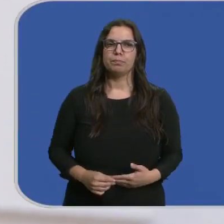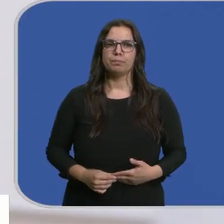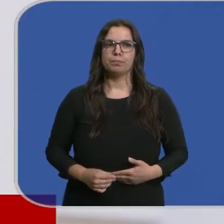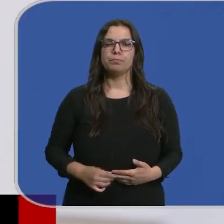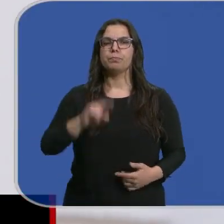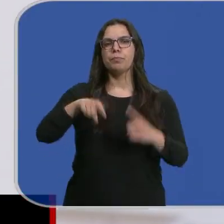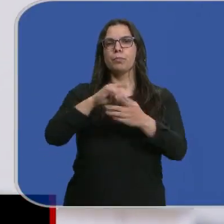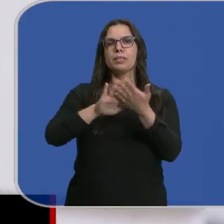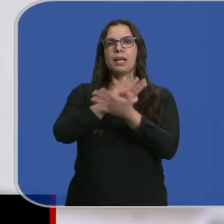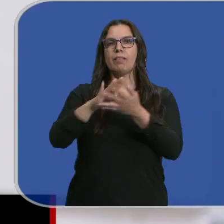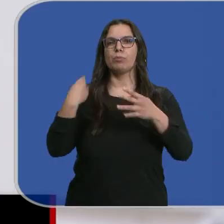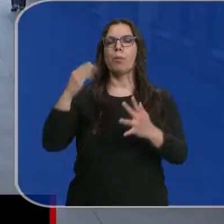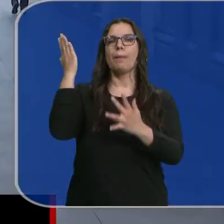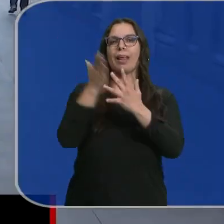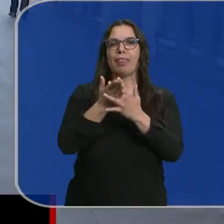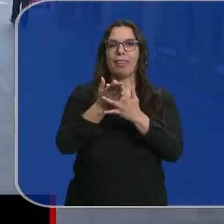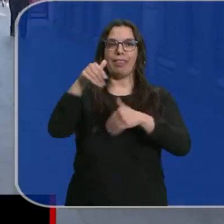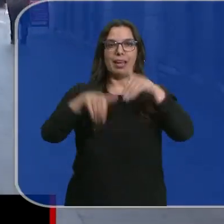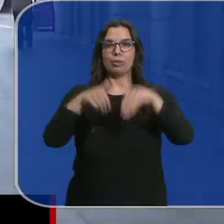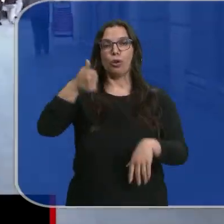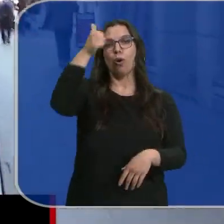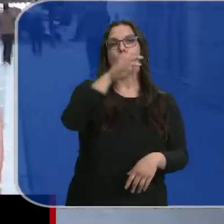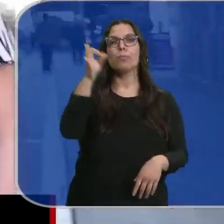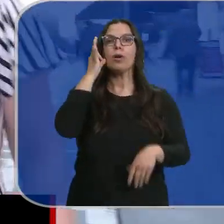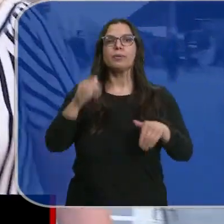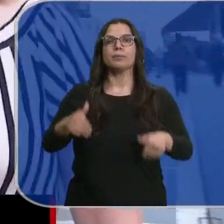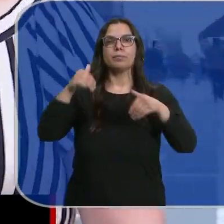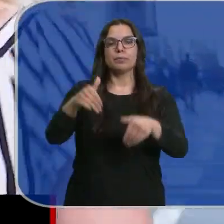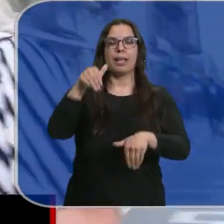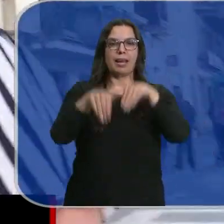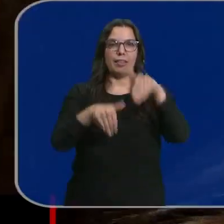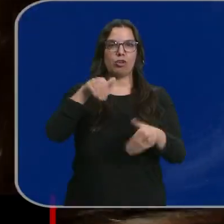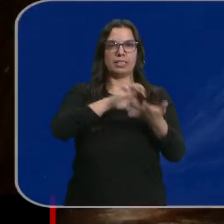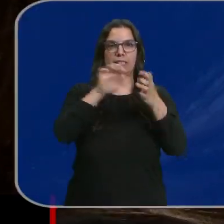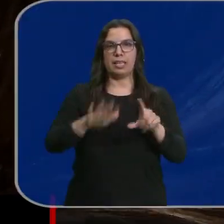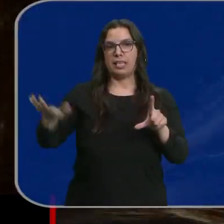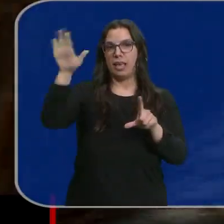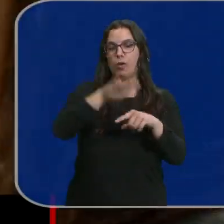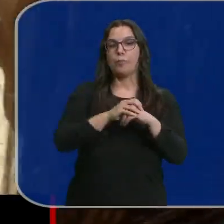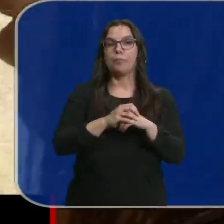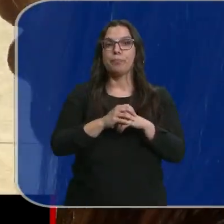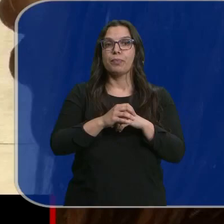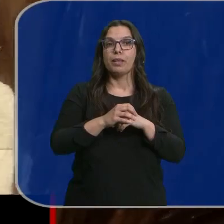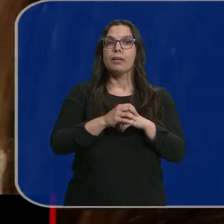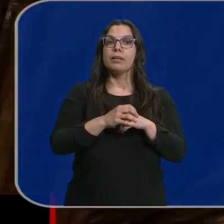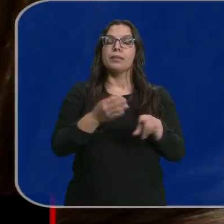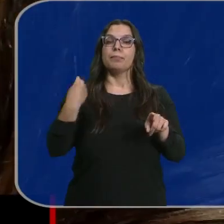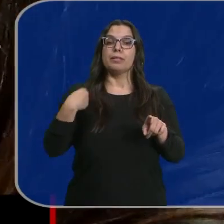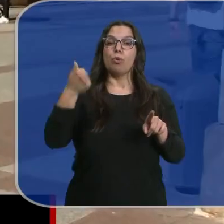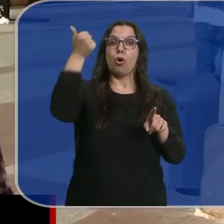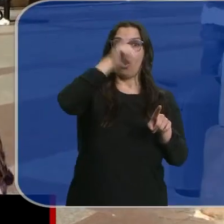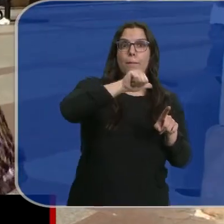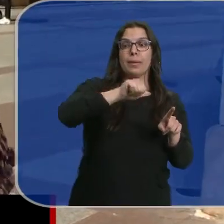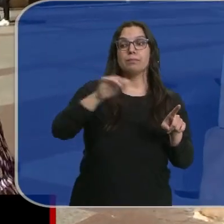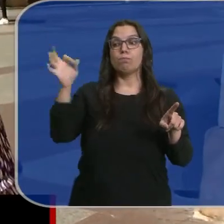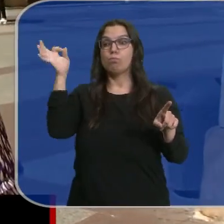Les hablaremos de la paridad electoral de los hombres y mujeres que se presentan a las elecciones en Castilla y León. El número de candidatos es muy superior al de